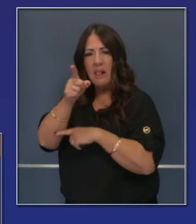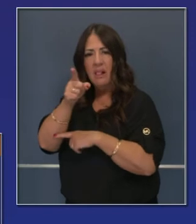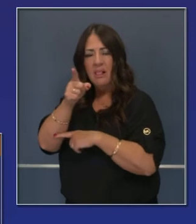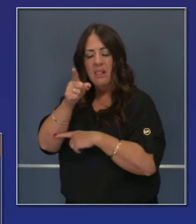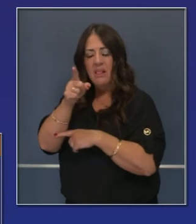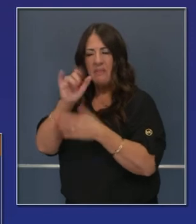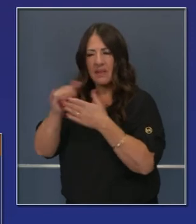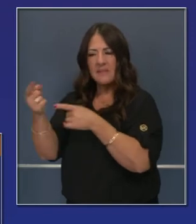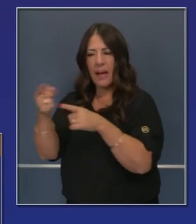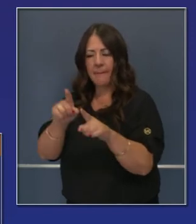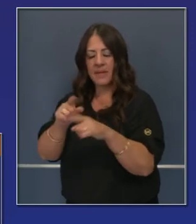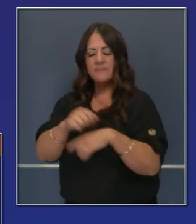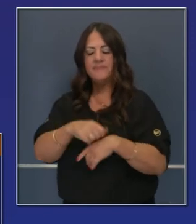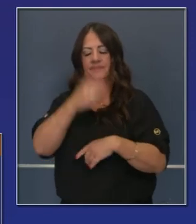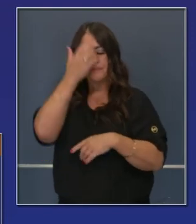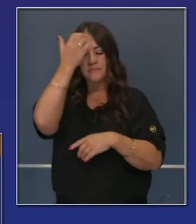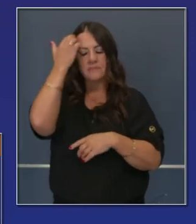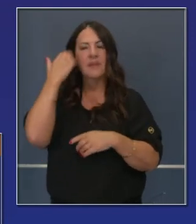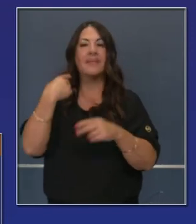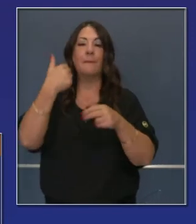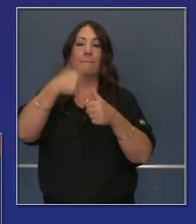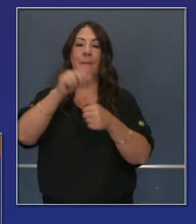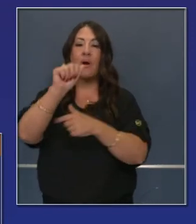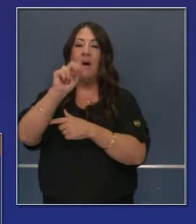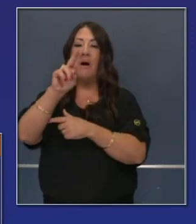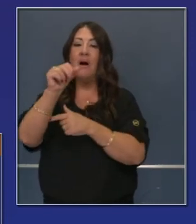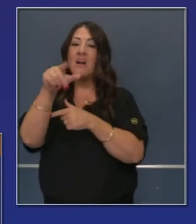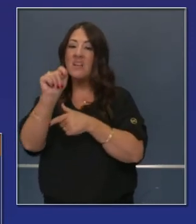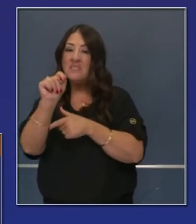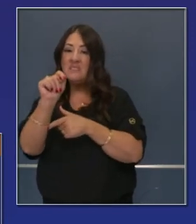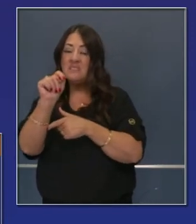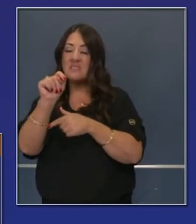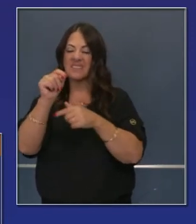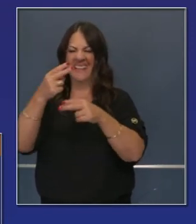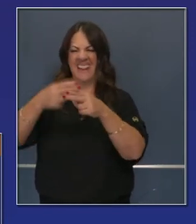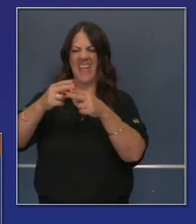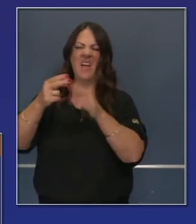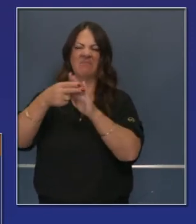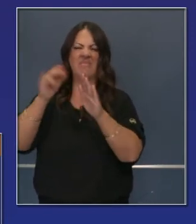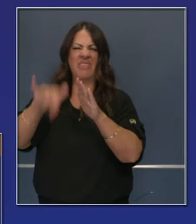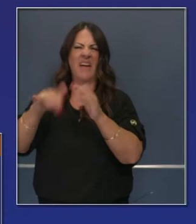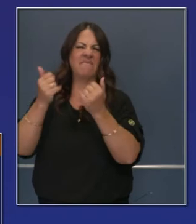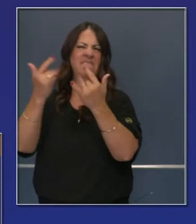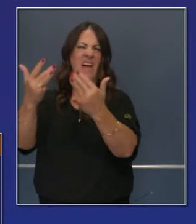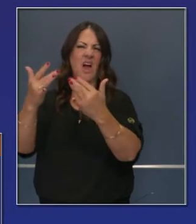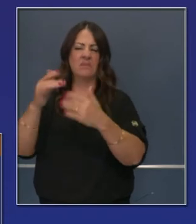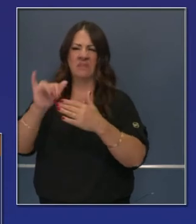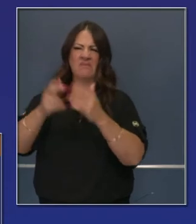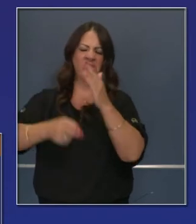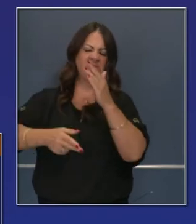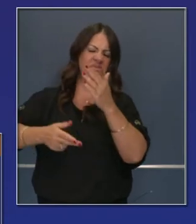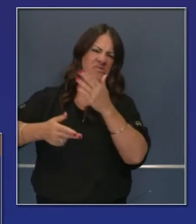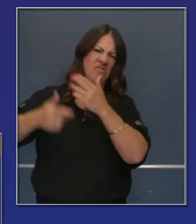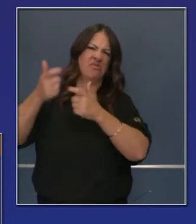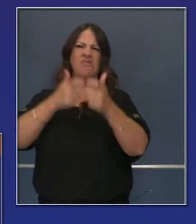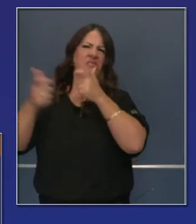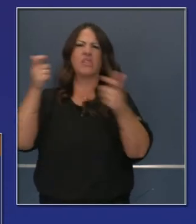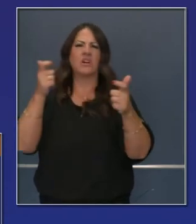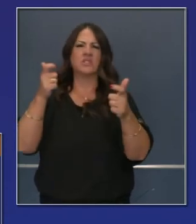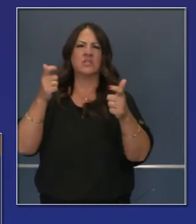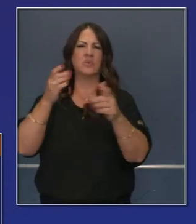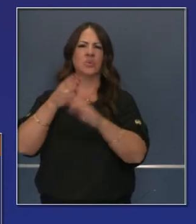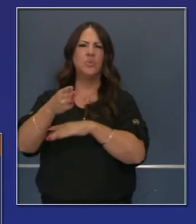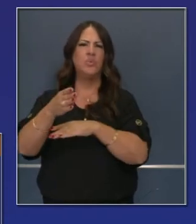cuanto a la verdad objetiva, estos complejos de agosto, un millón de acres,